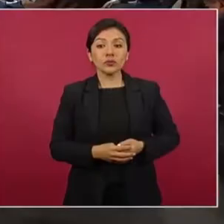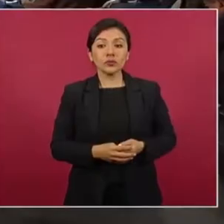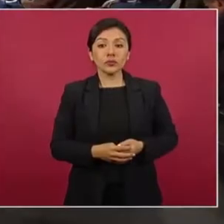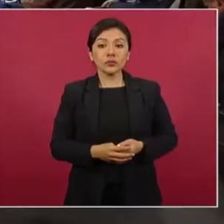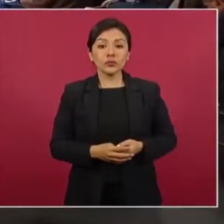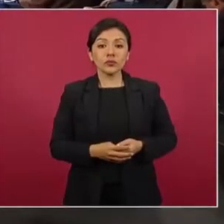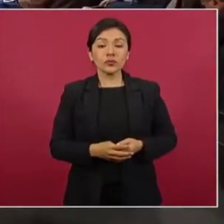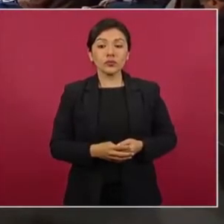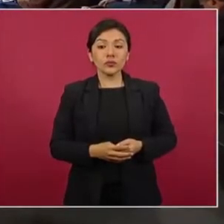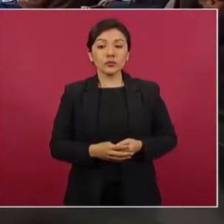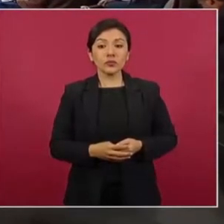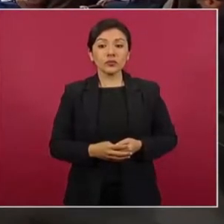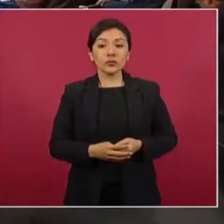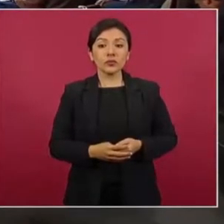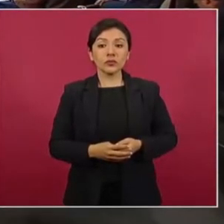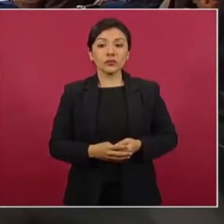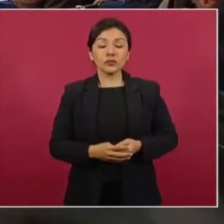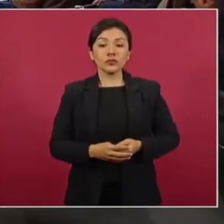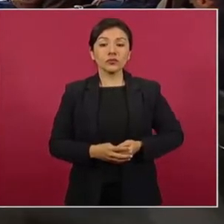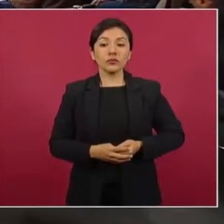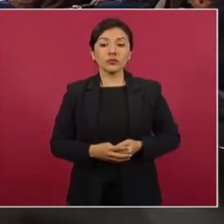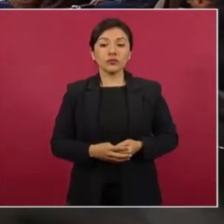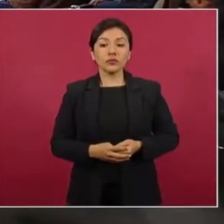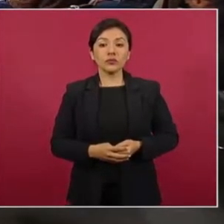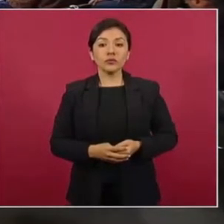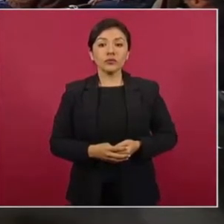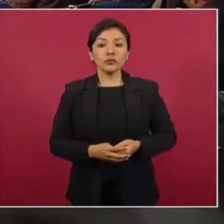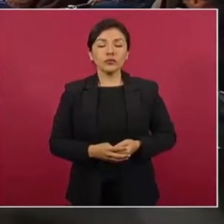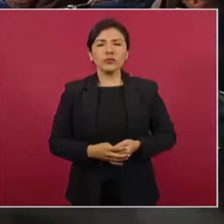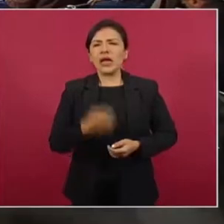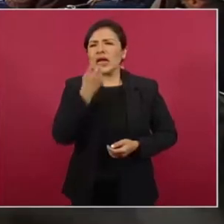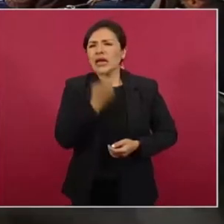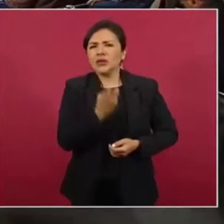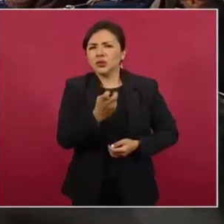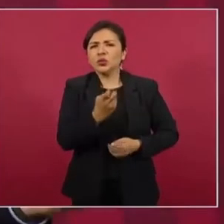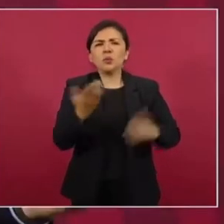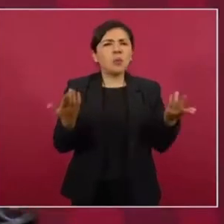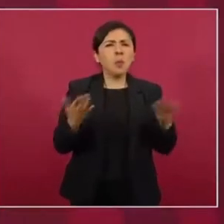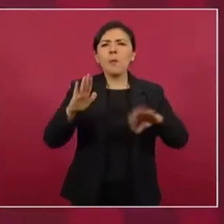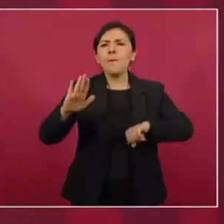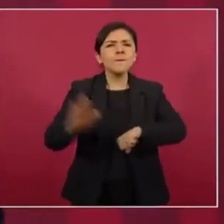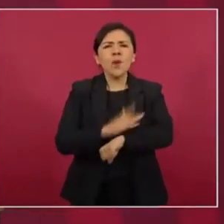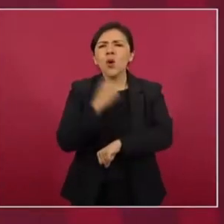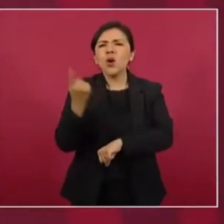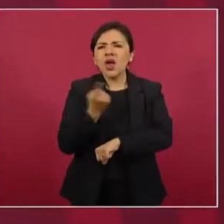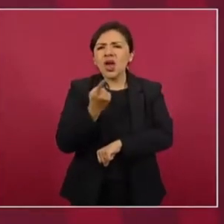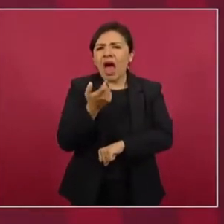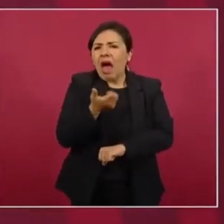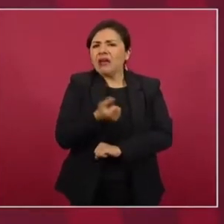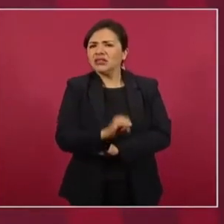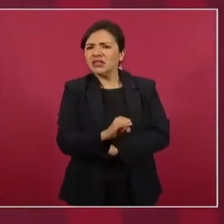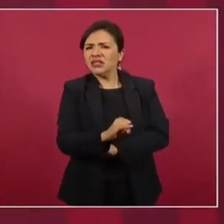y ¿por qué se procedió así?